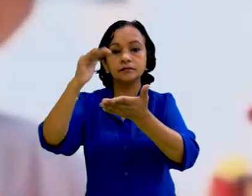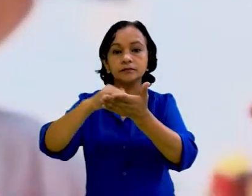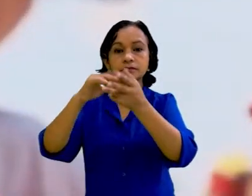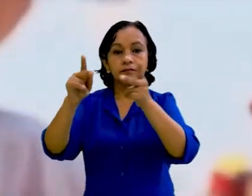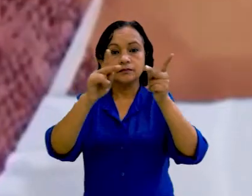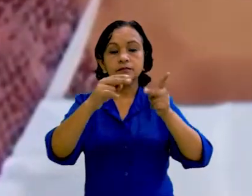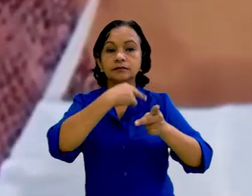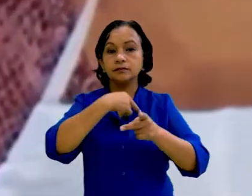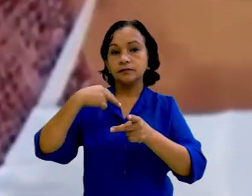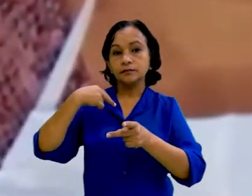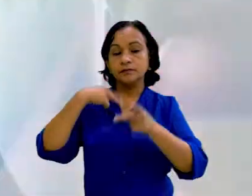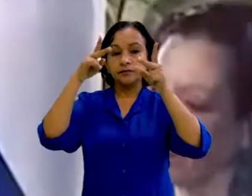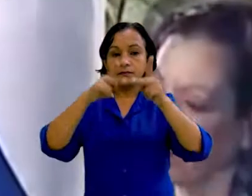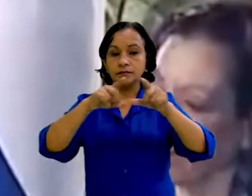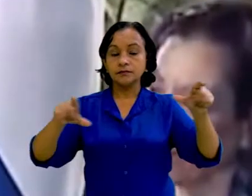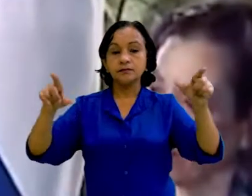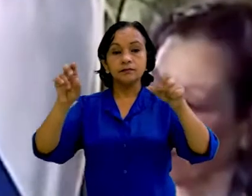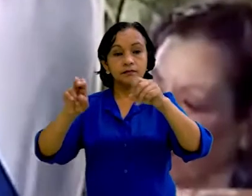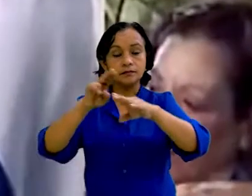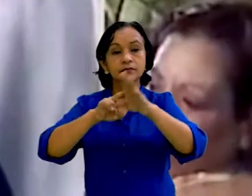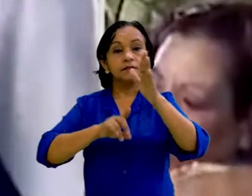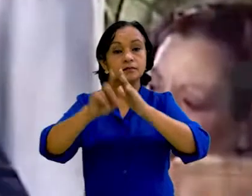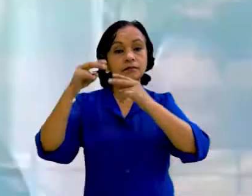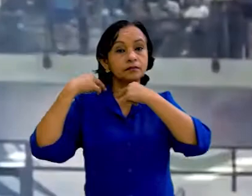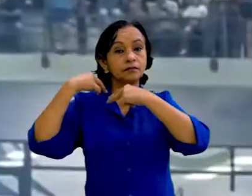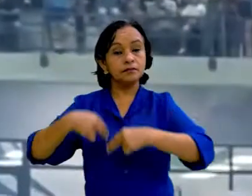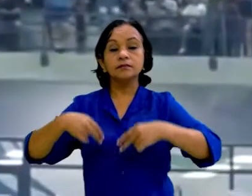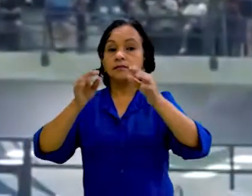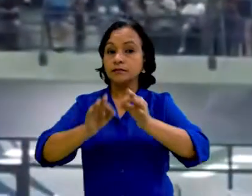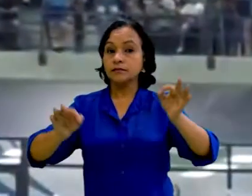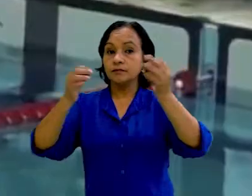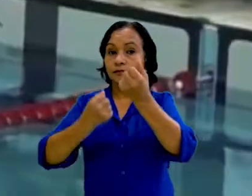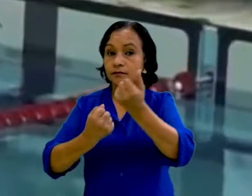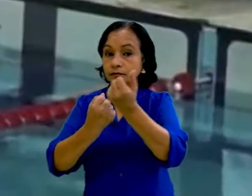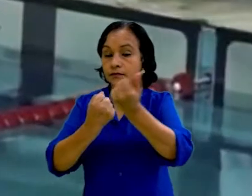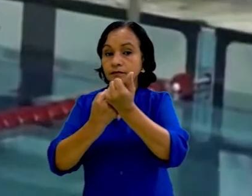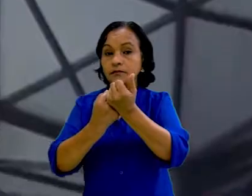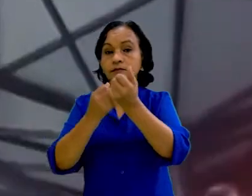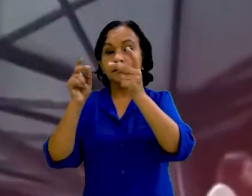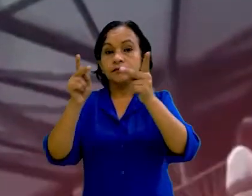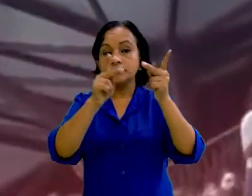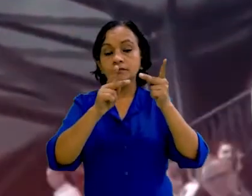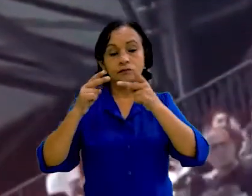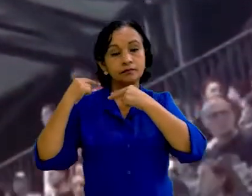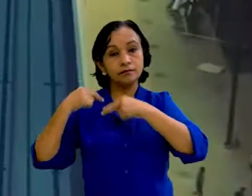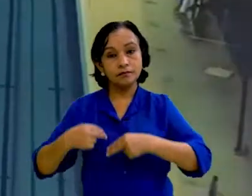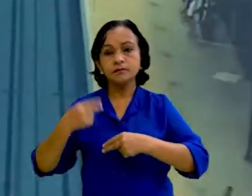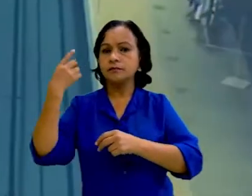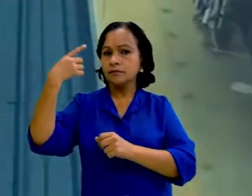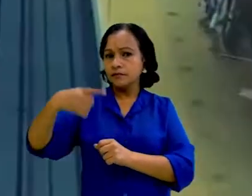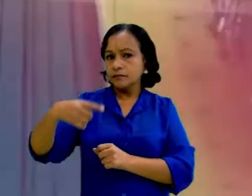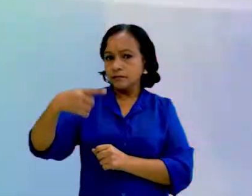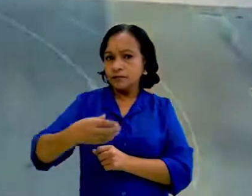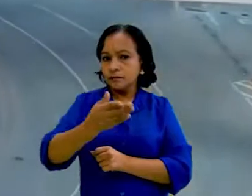y ejecuta además el Plan Nacional de Desarrollo Humano, cuya principal fortaleza es la inclusión de los seres humanos como sujetos de